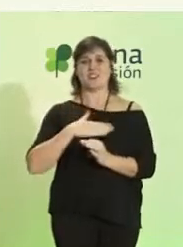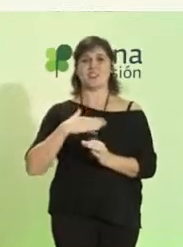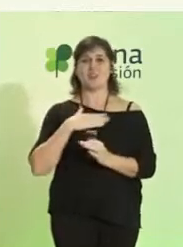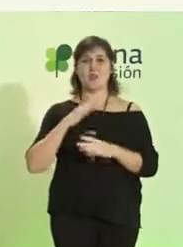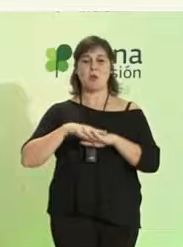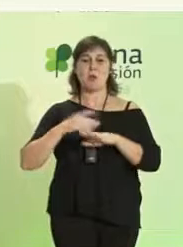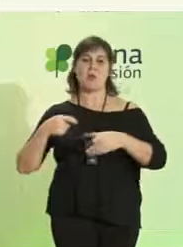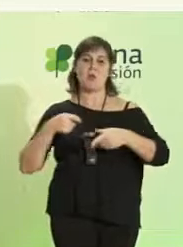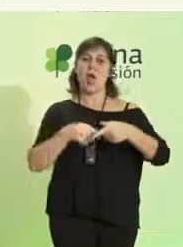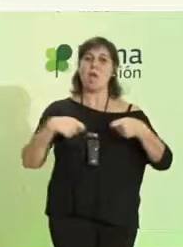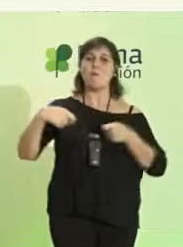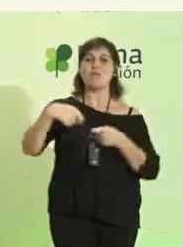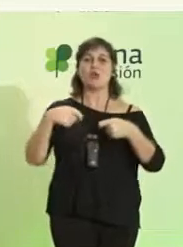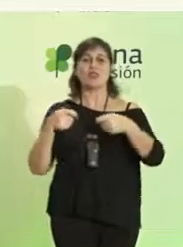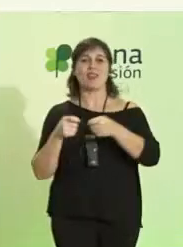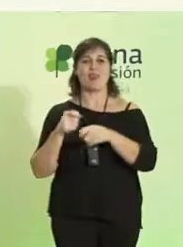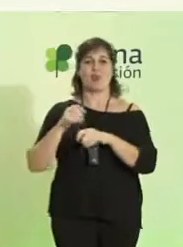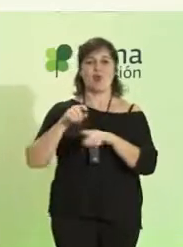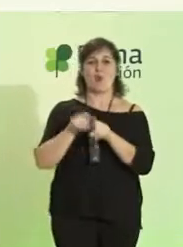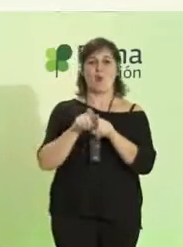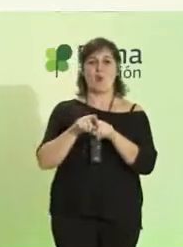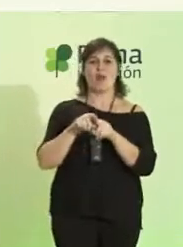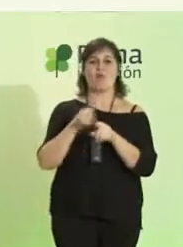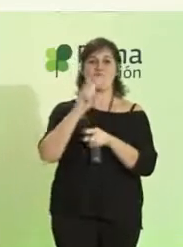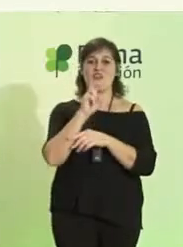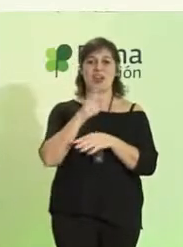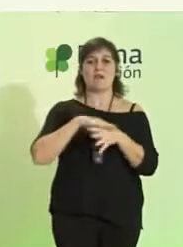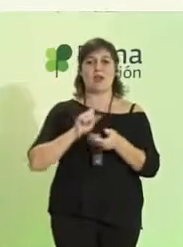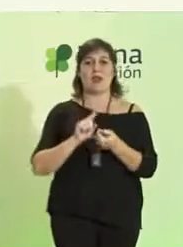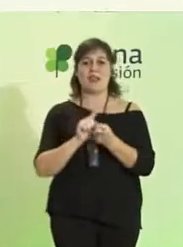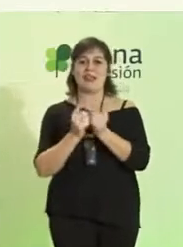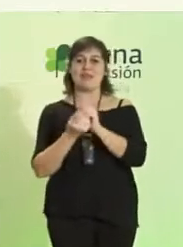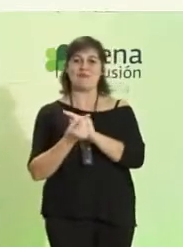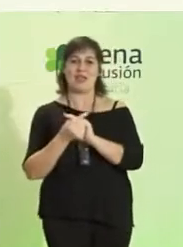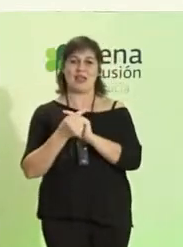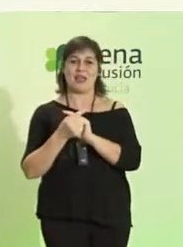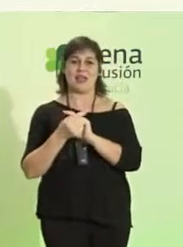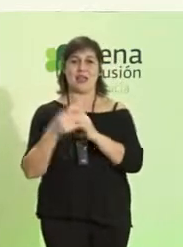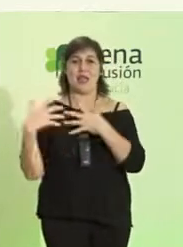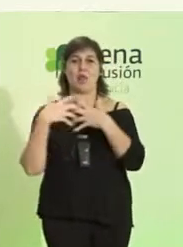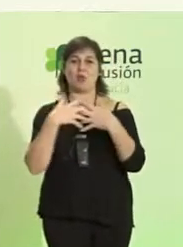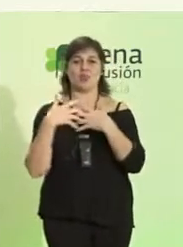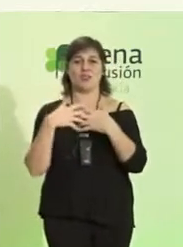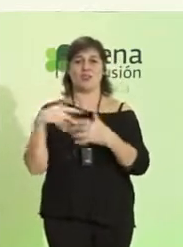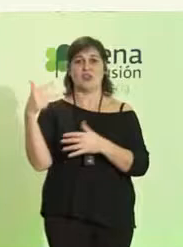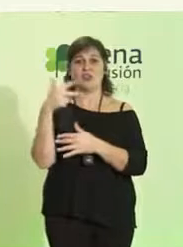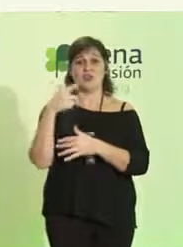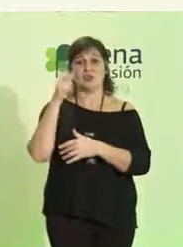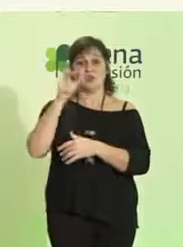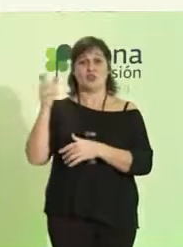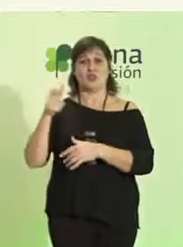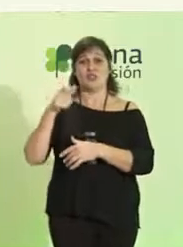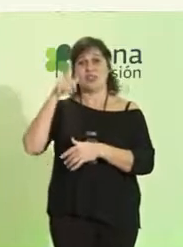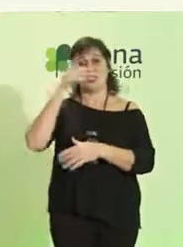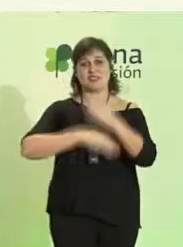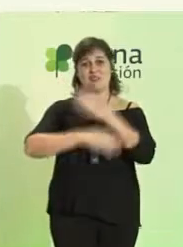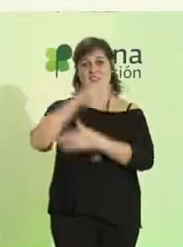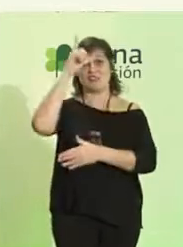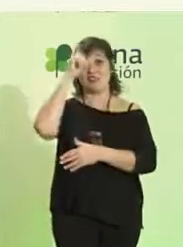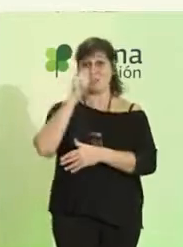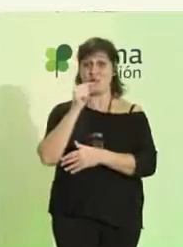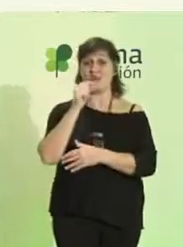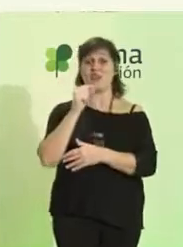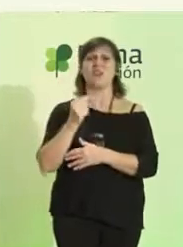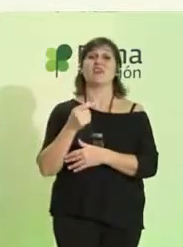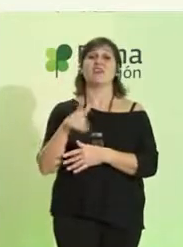algo que pueda servir como un punto de inflexión en todo lo que es la lucha por los derechos de las personas con discapacidad intelectual y, por supuesto,